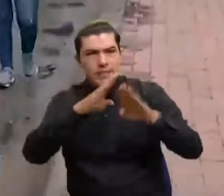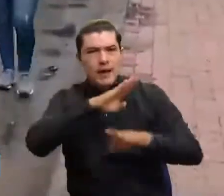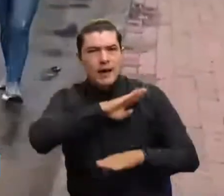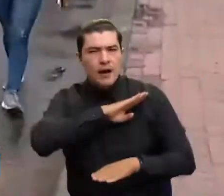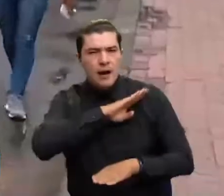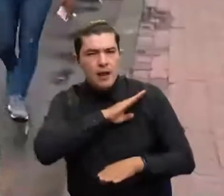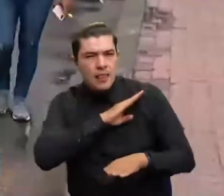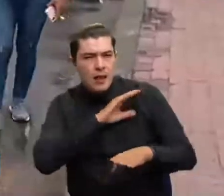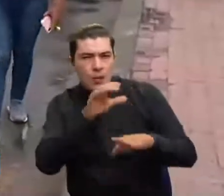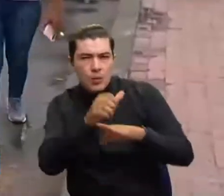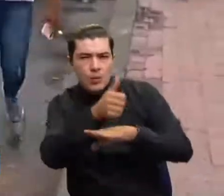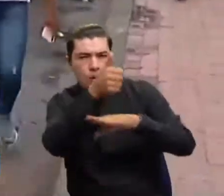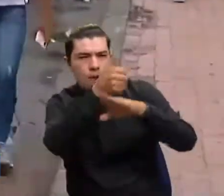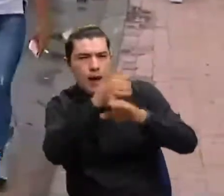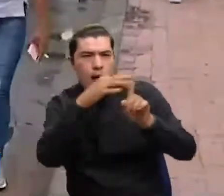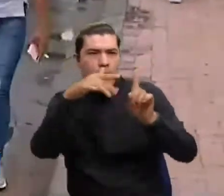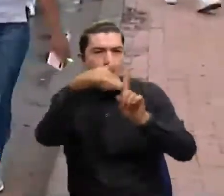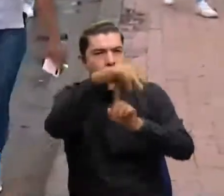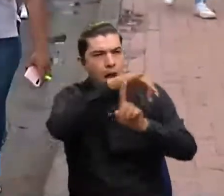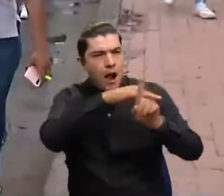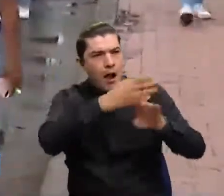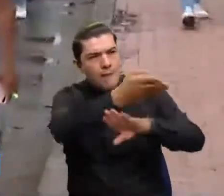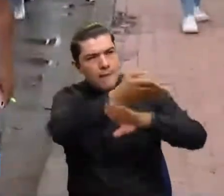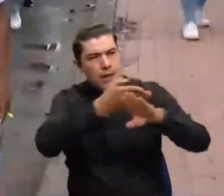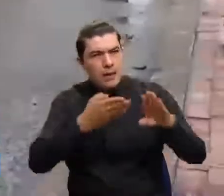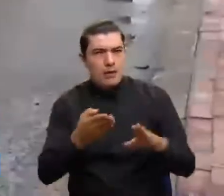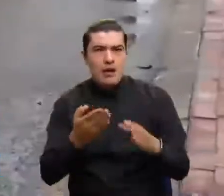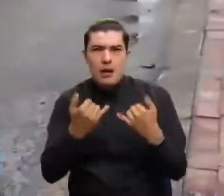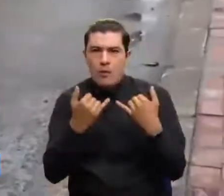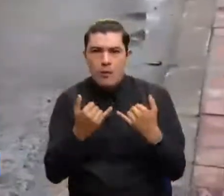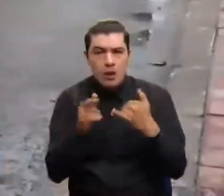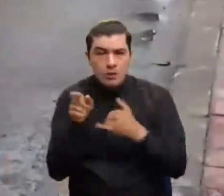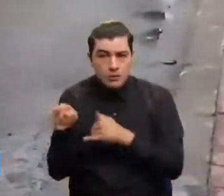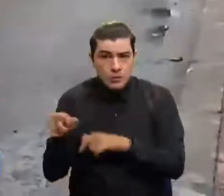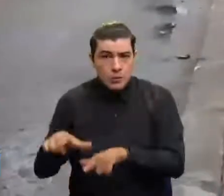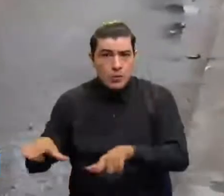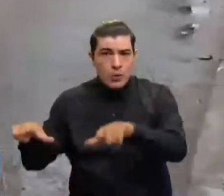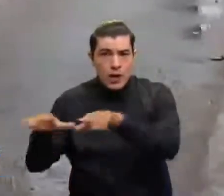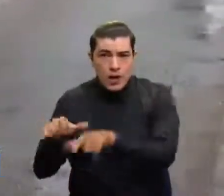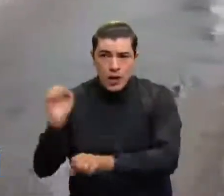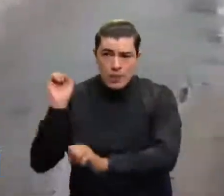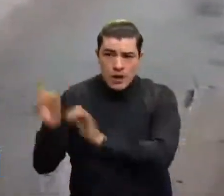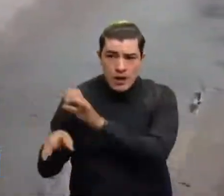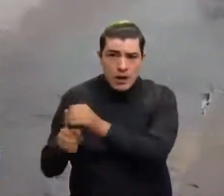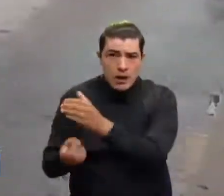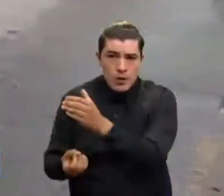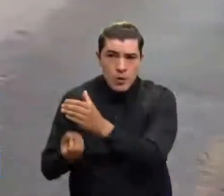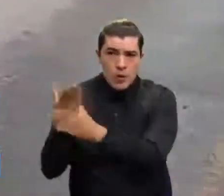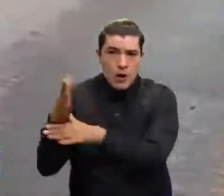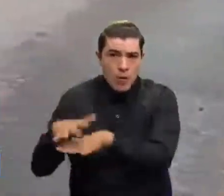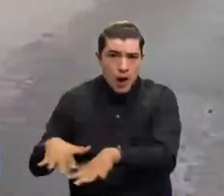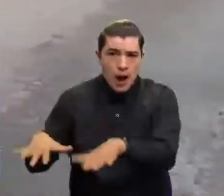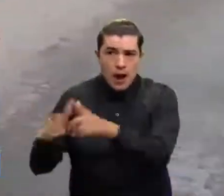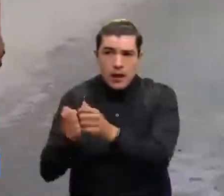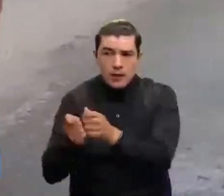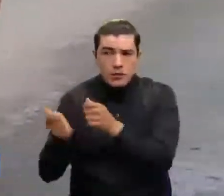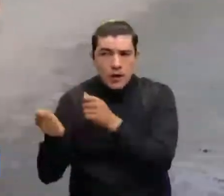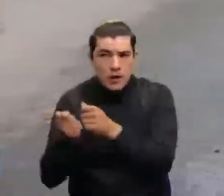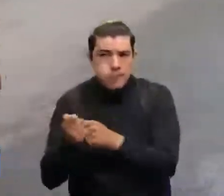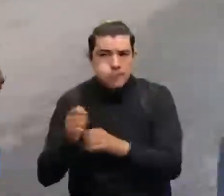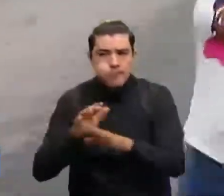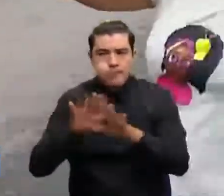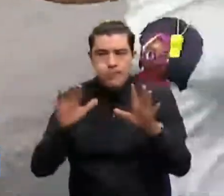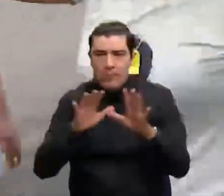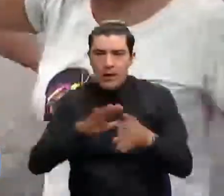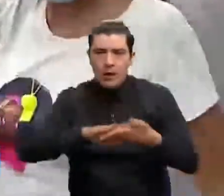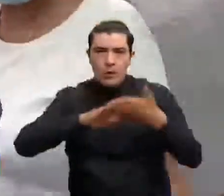a las autoridades ambientales que no reubique el nuevo relleno sanitario en esta vereda, en esta zona del